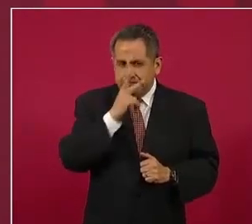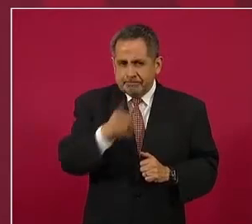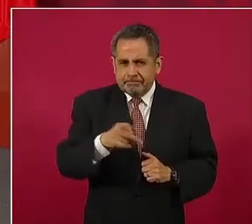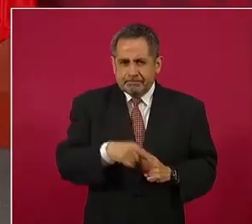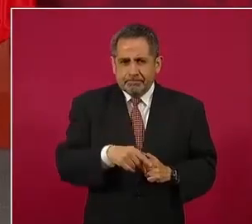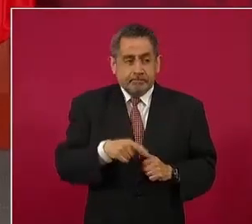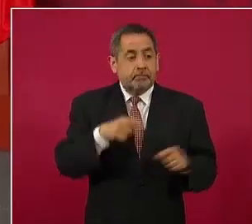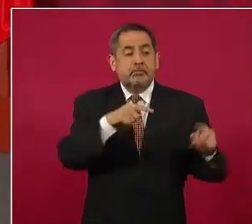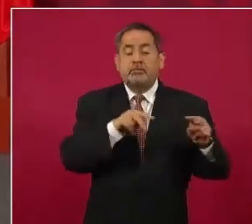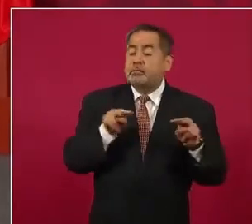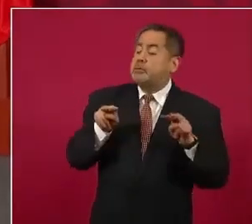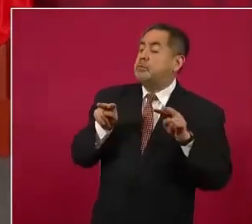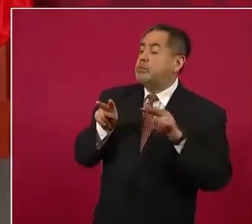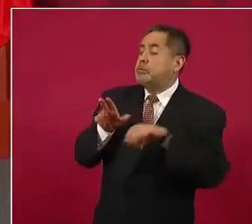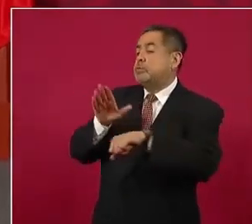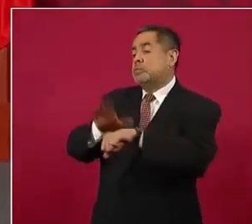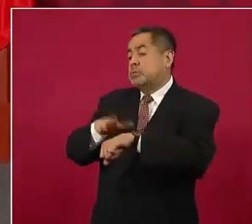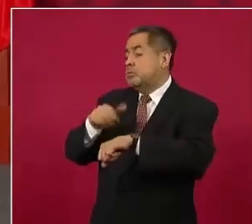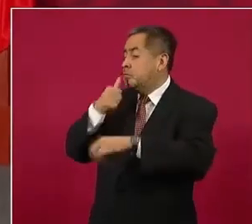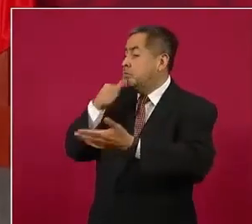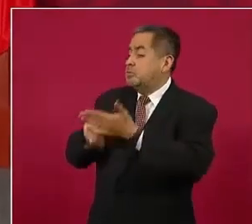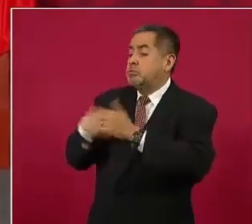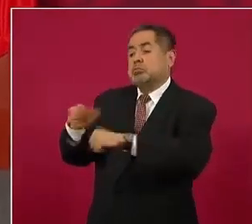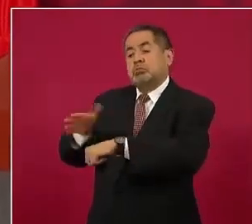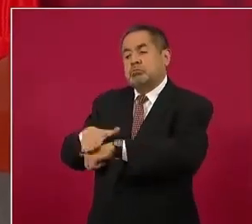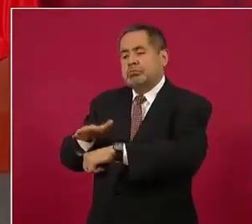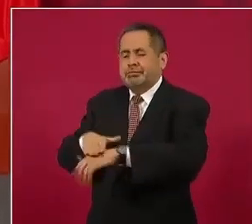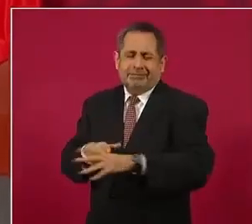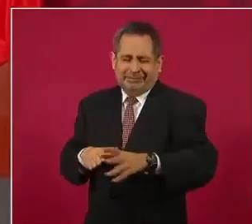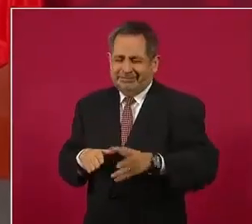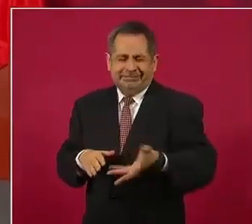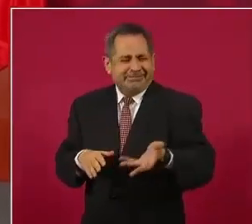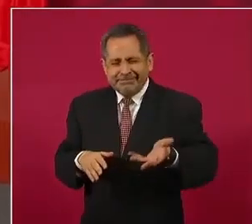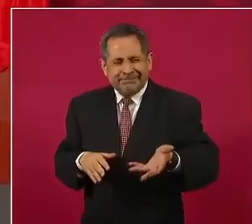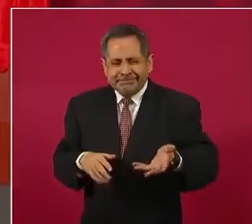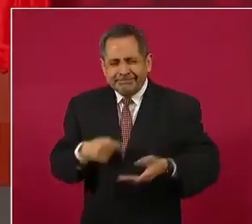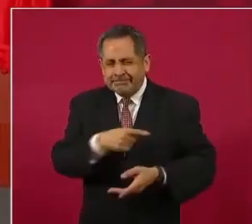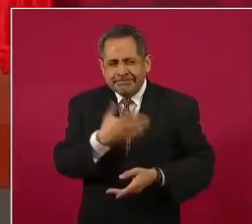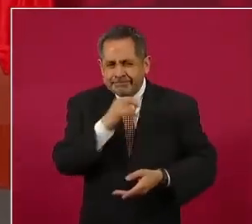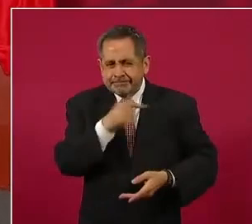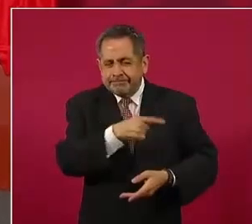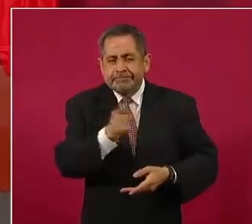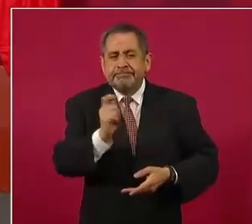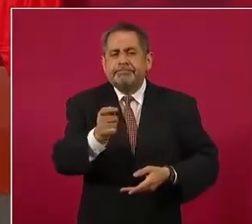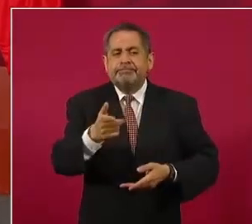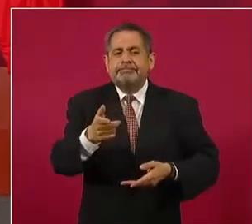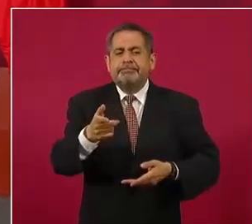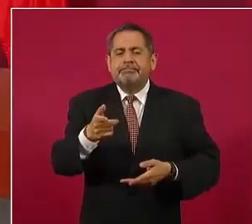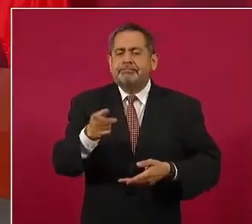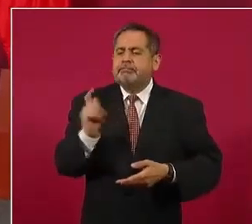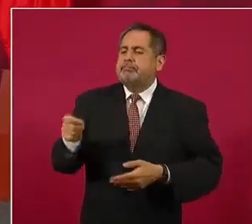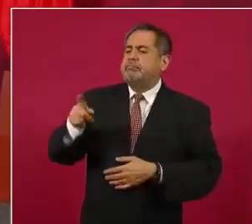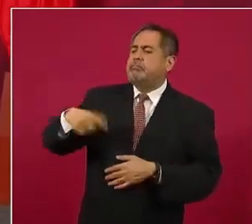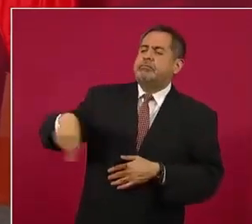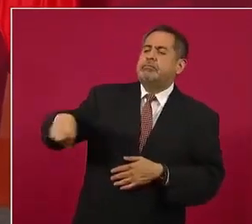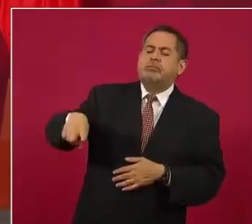observaron de que estaban